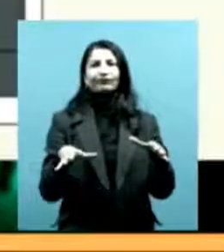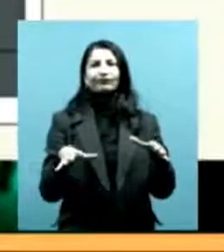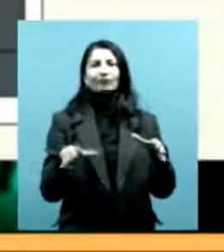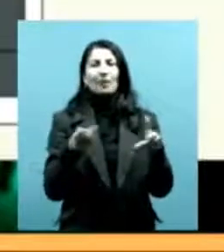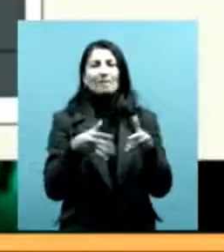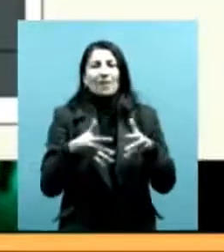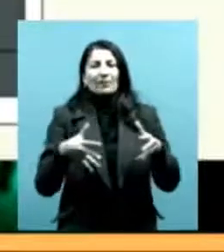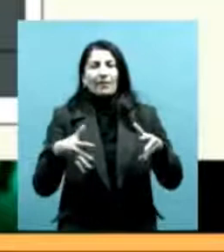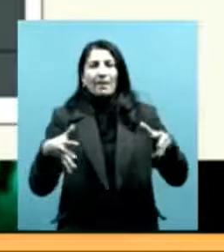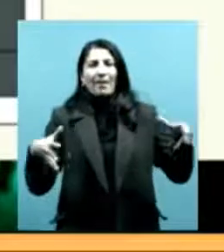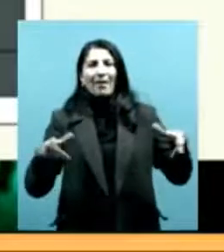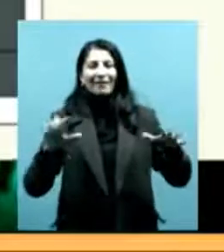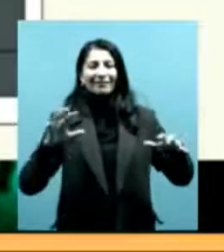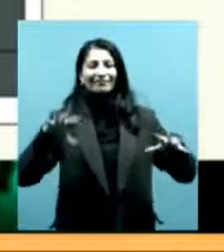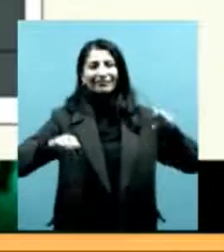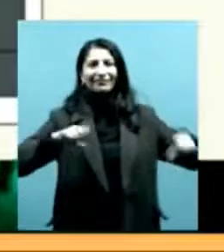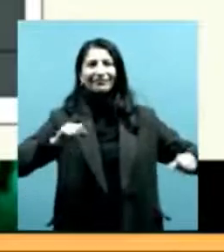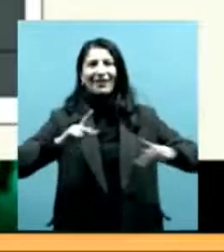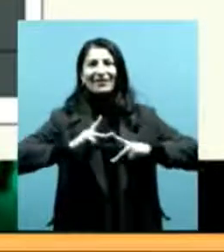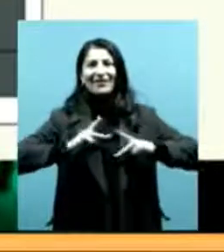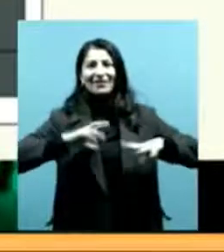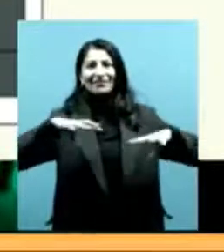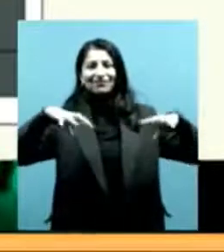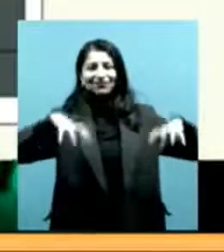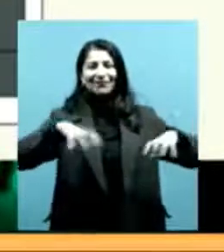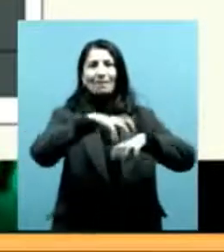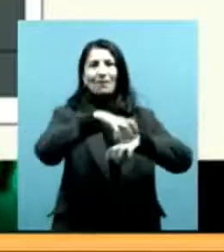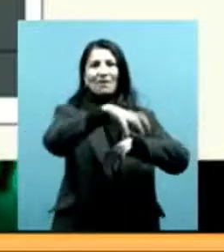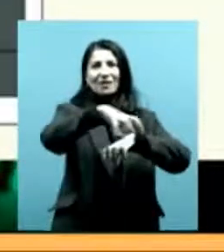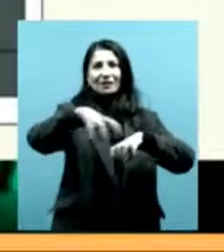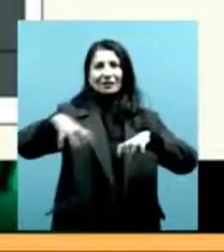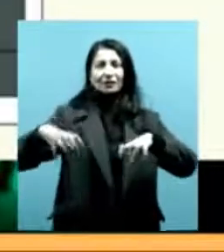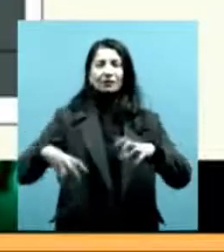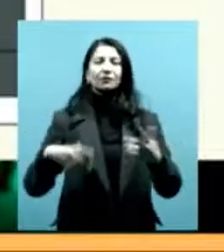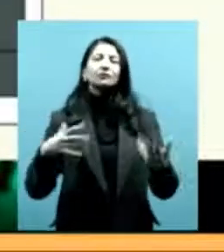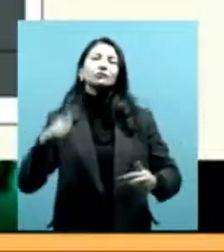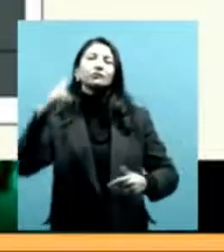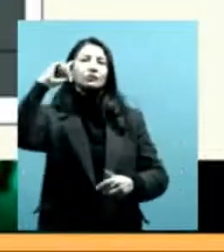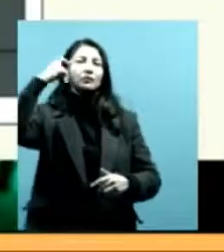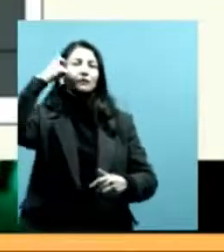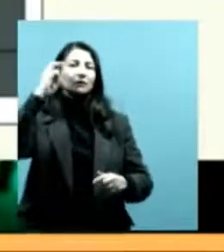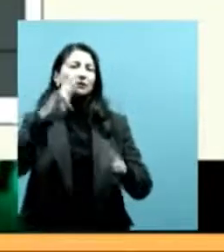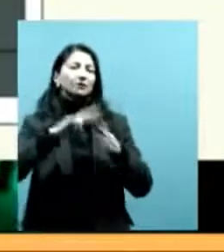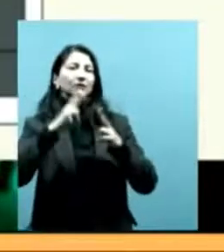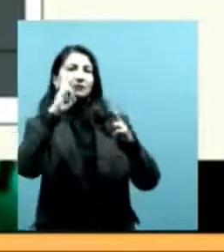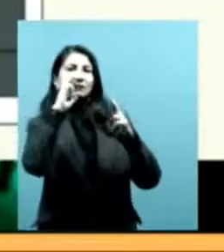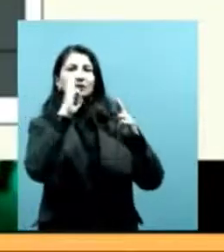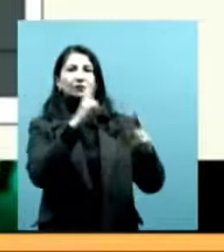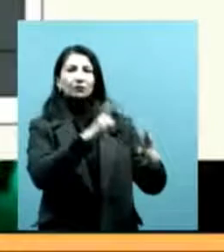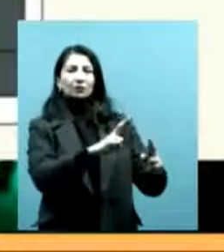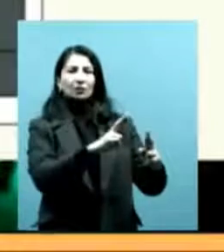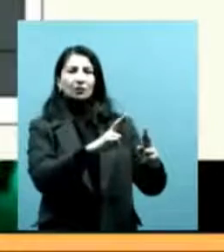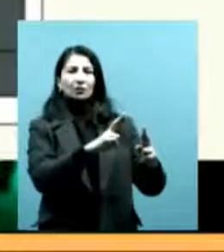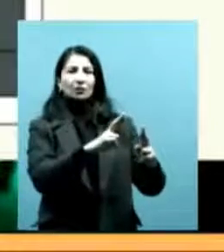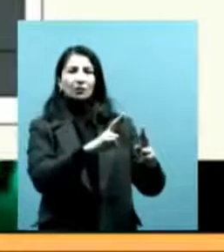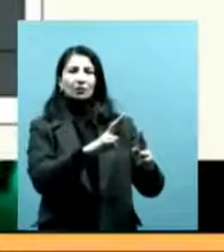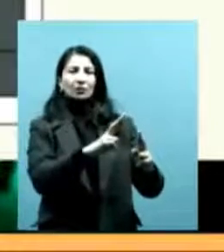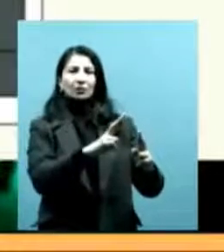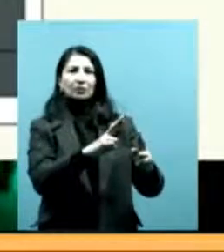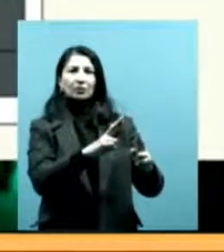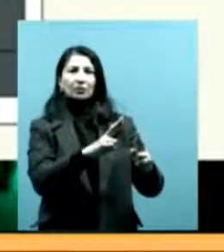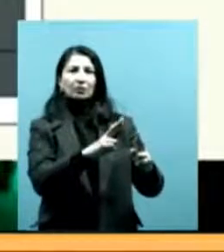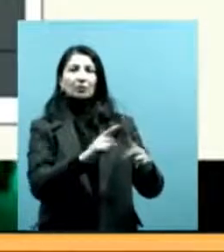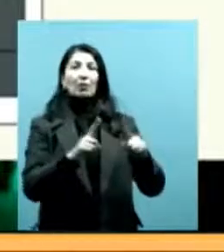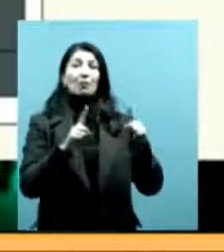el reconocimiento de una reserva por parte del Estado implica un despojo porque se reconoce menos de la mitad